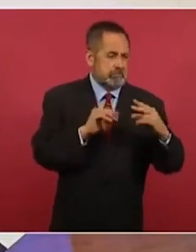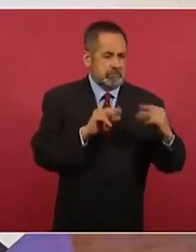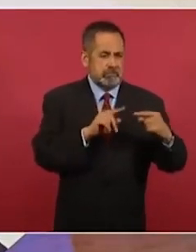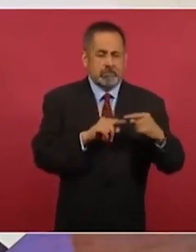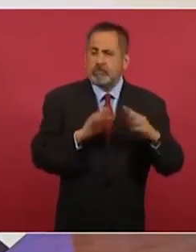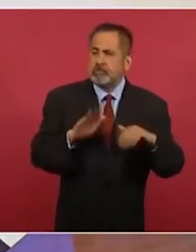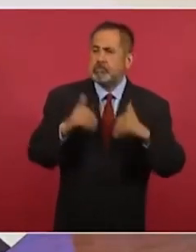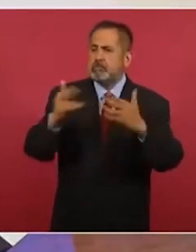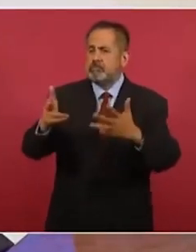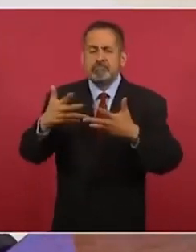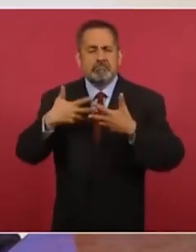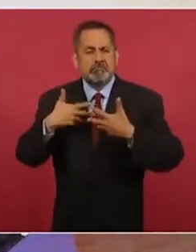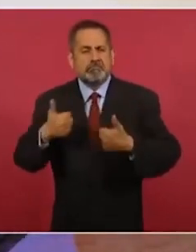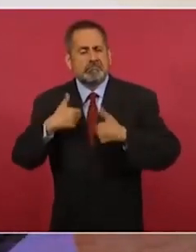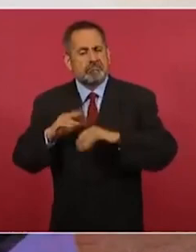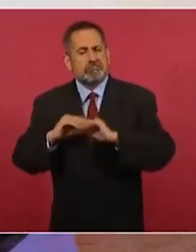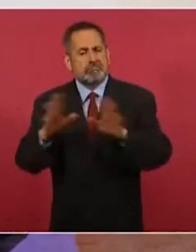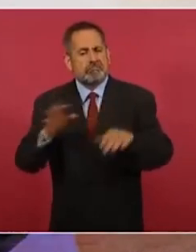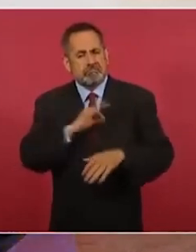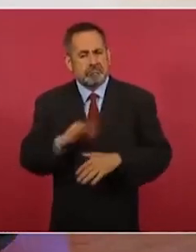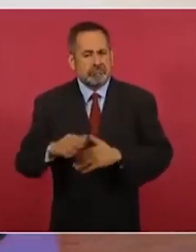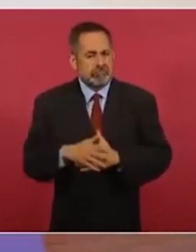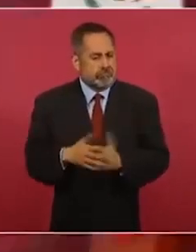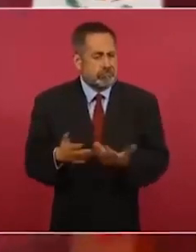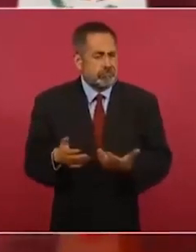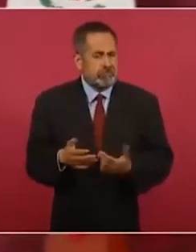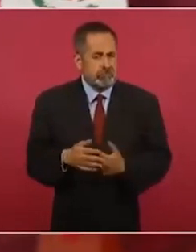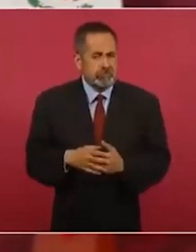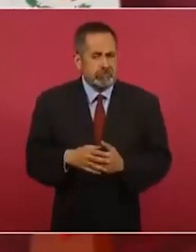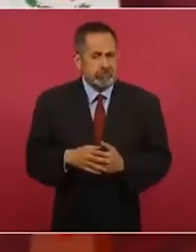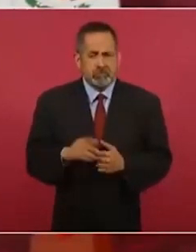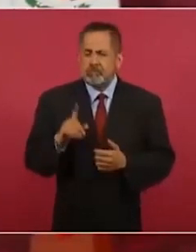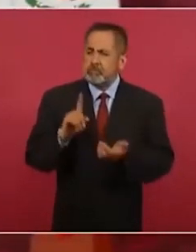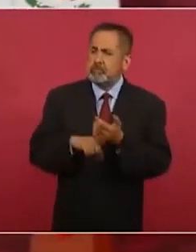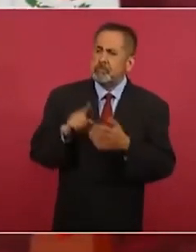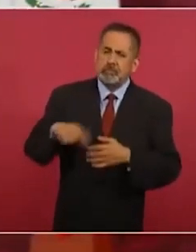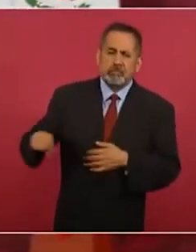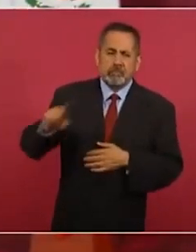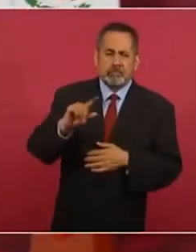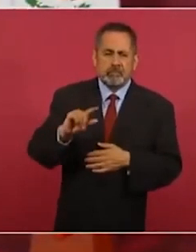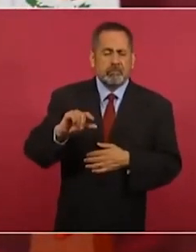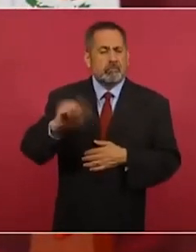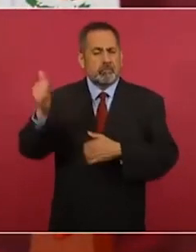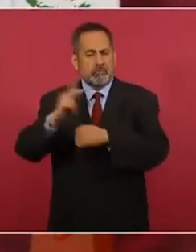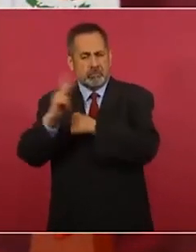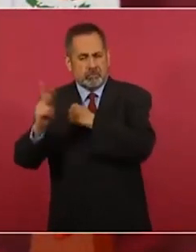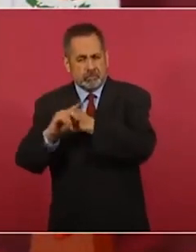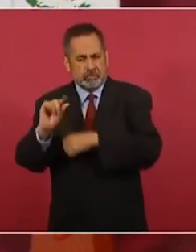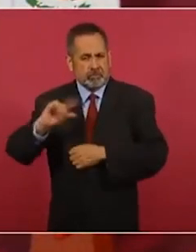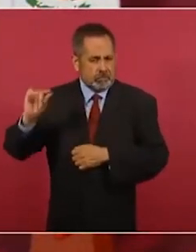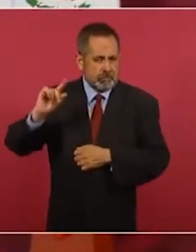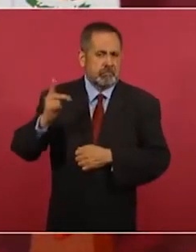de diplomáticos y políticos de otros países